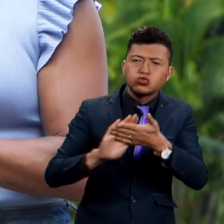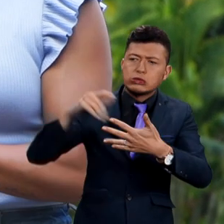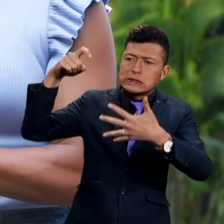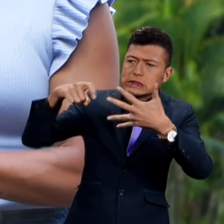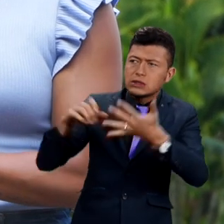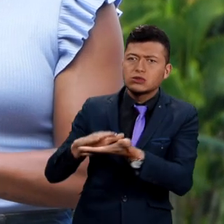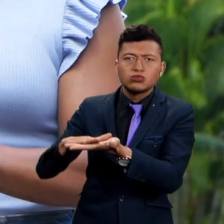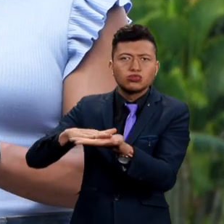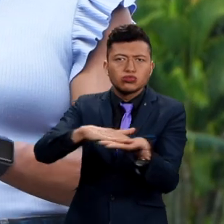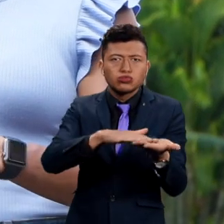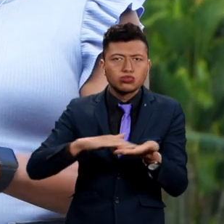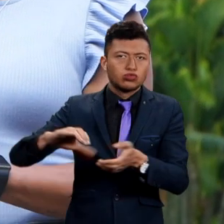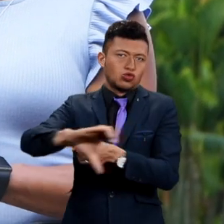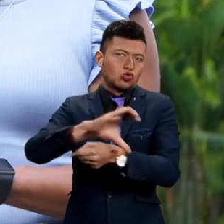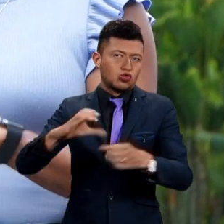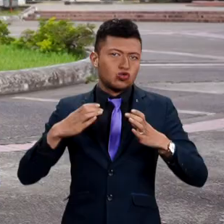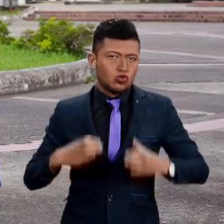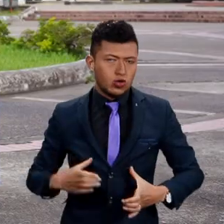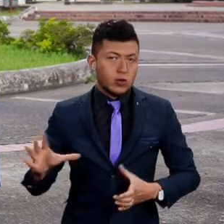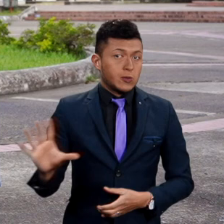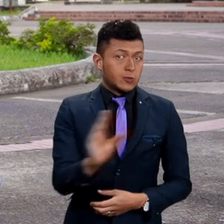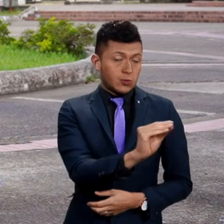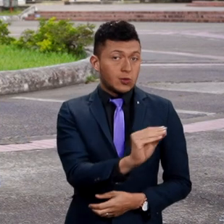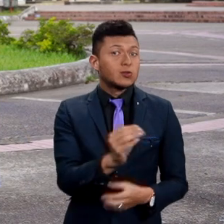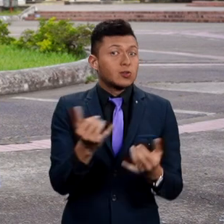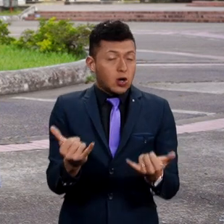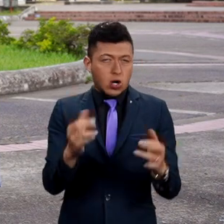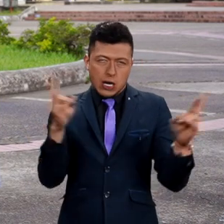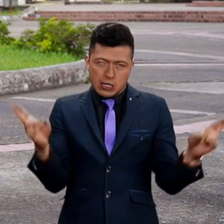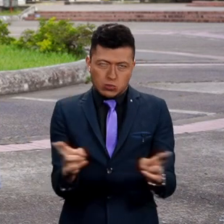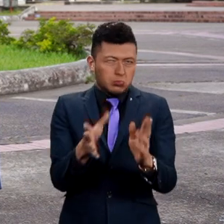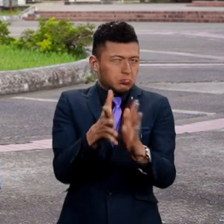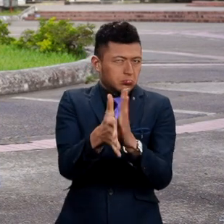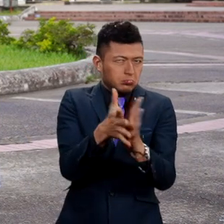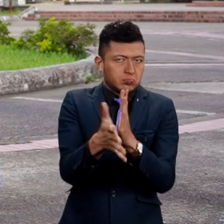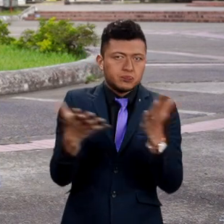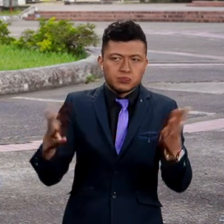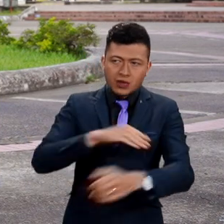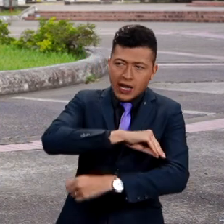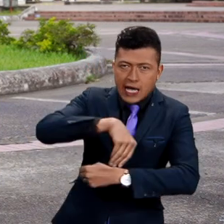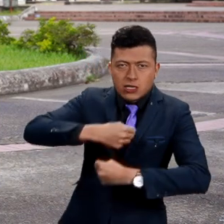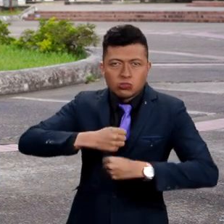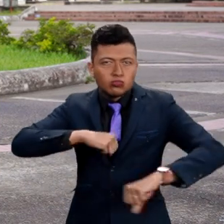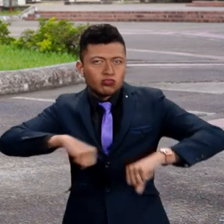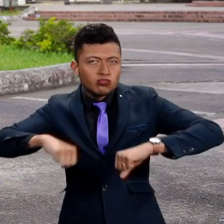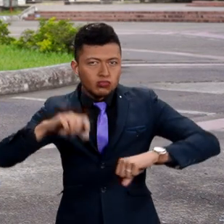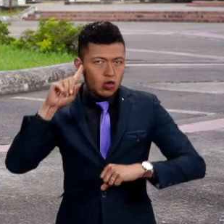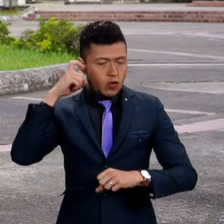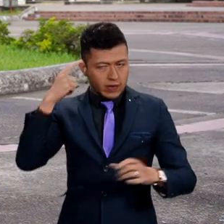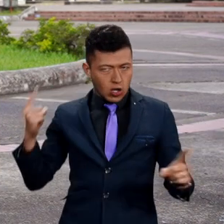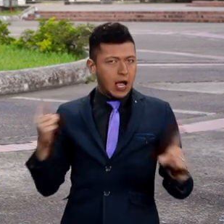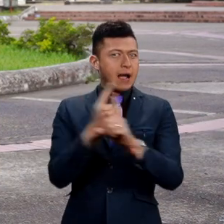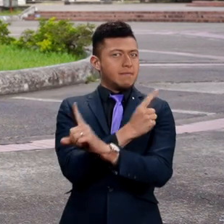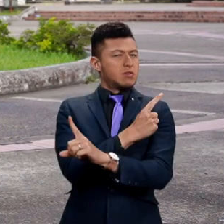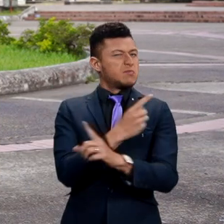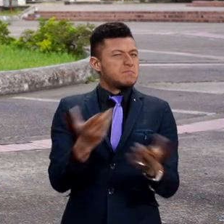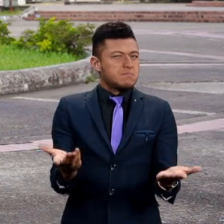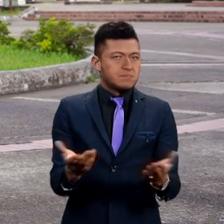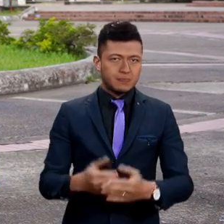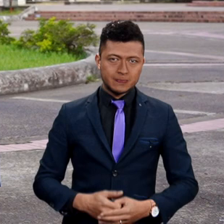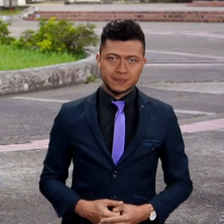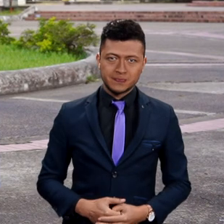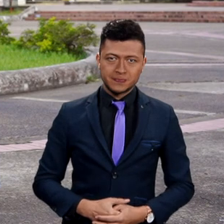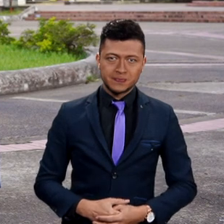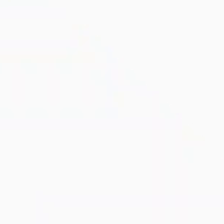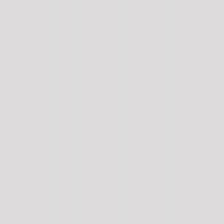a las necesidades de los ciudadanos. Por eso vamos a ver un resumen con lo más importante de su gestión desde la llegada del Gobierno